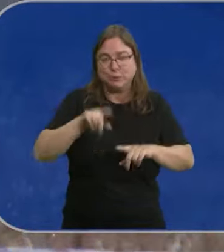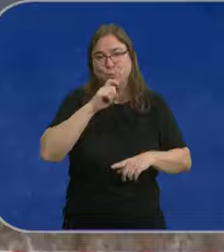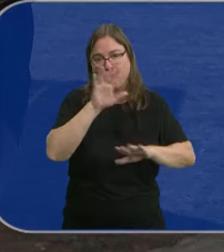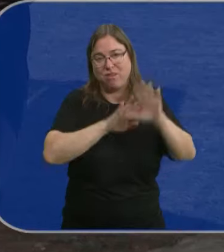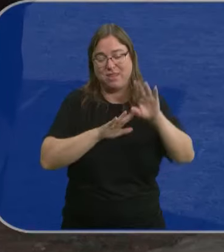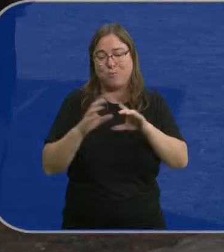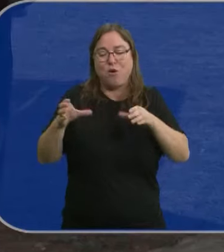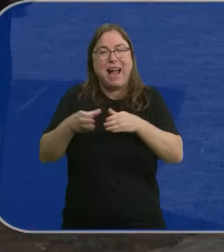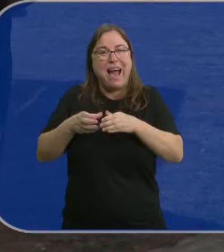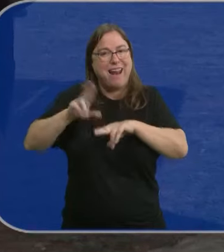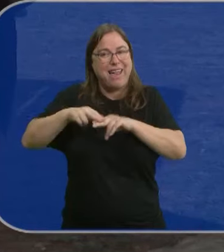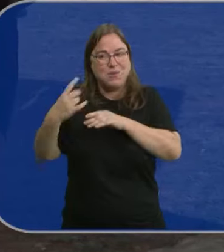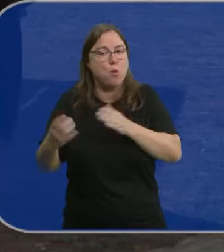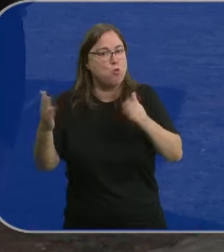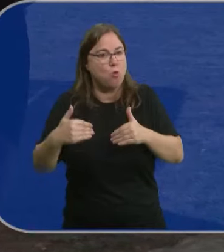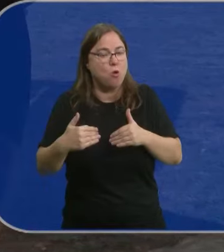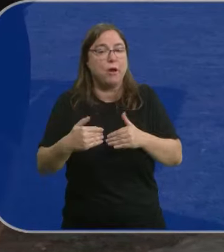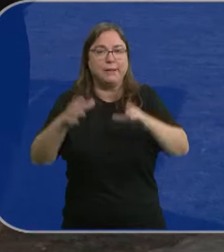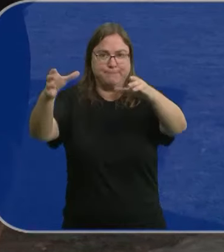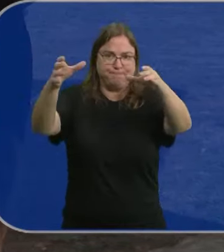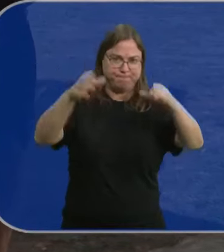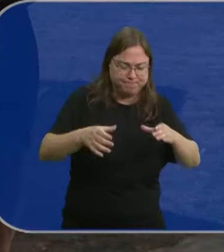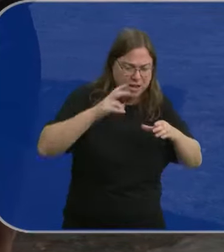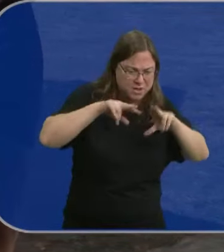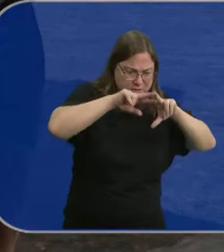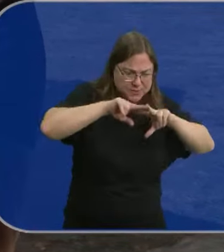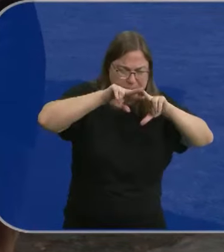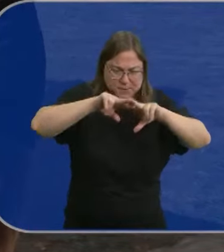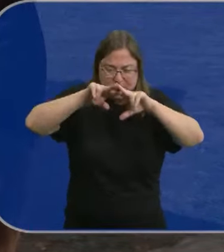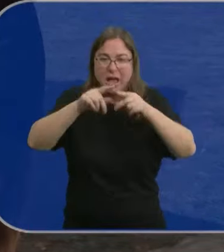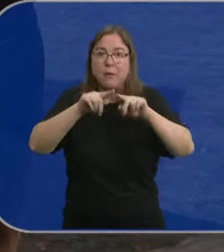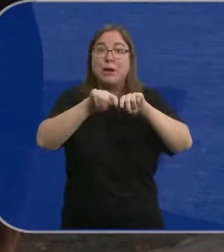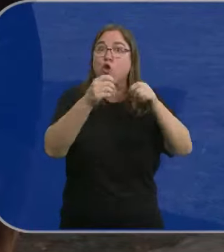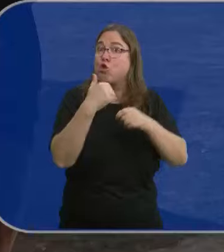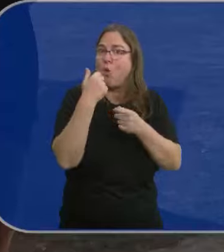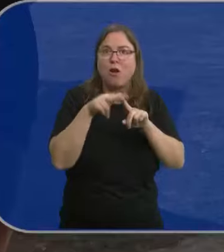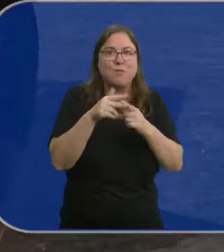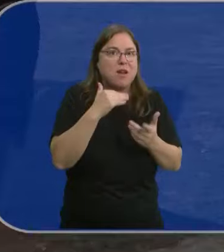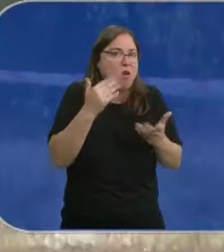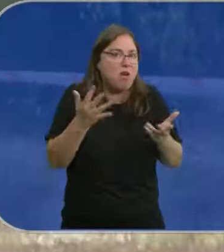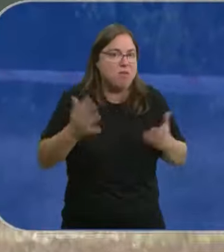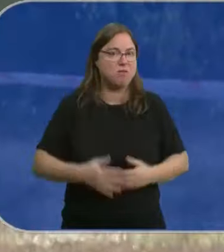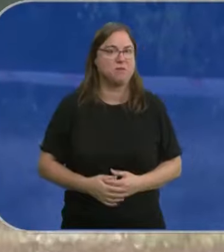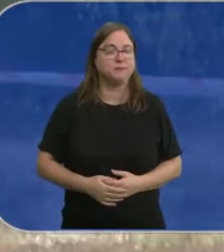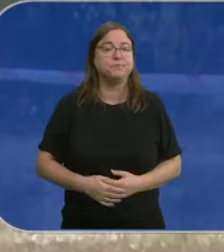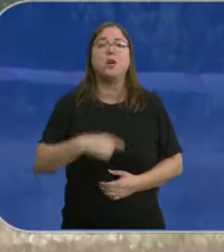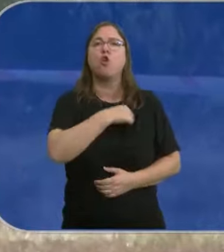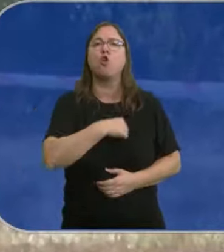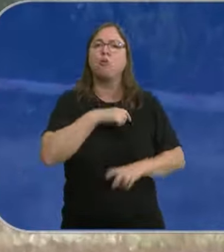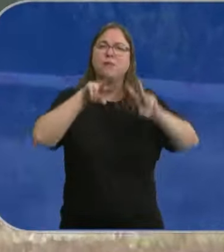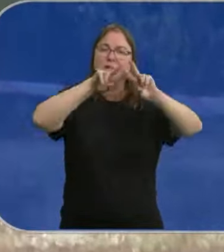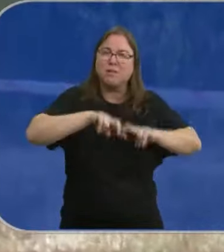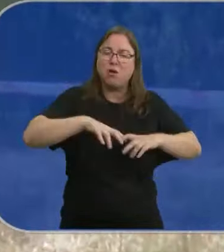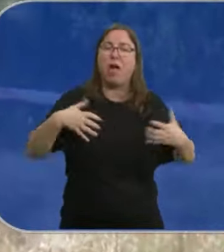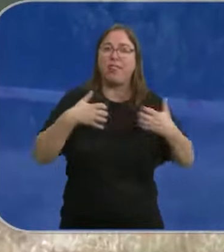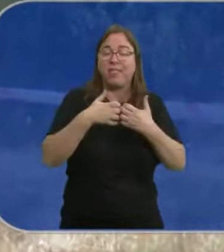compleja. Sacar el avión y mirarle punto por punto a ver si es que ha habido alguna rotura mecánica o algo así. La Comisión de Investigación de